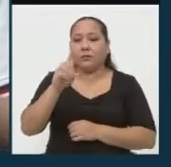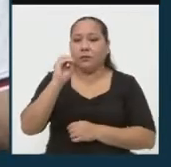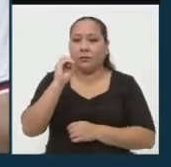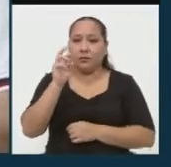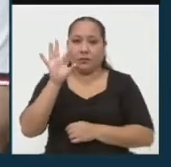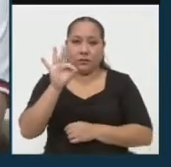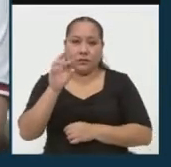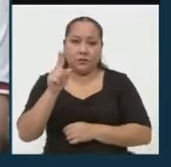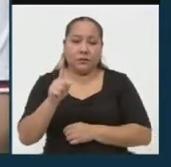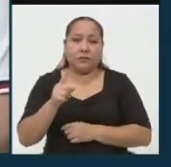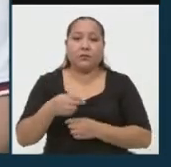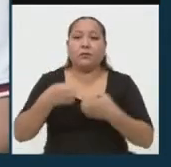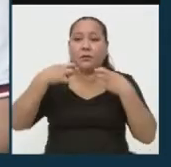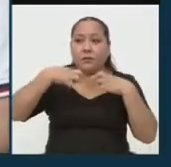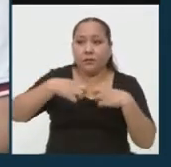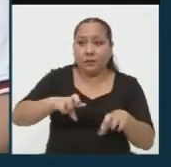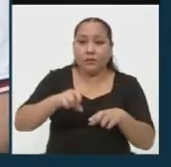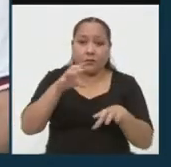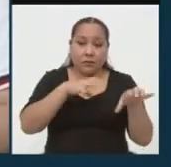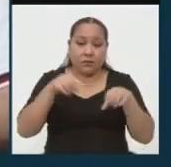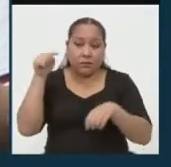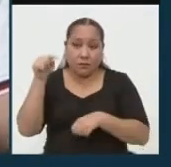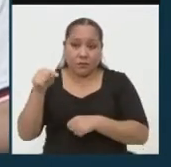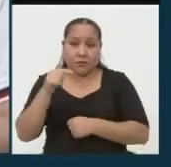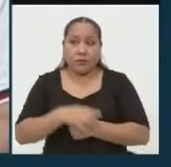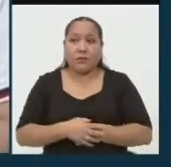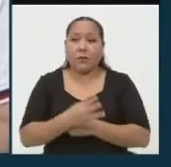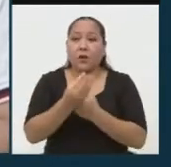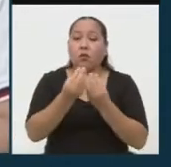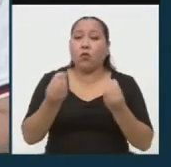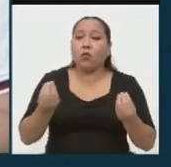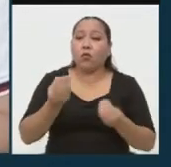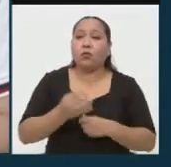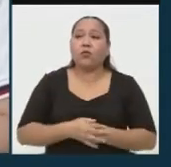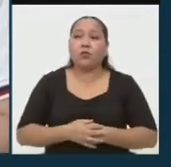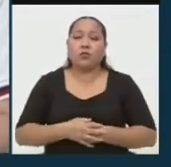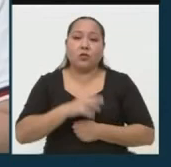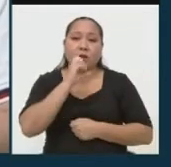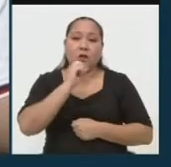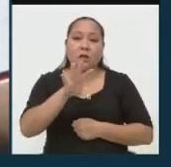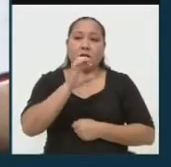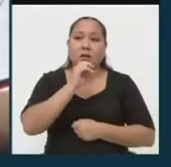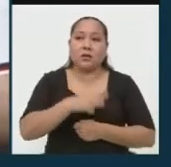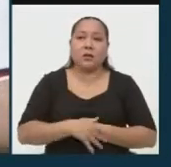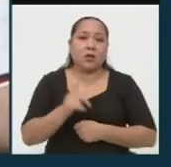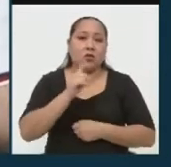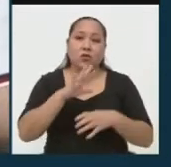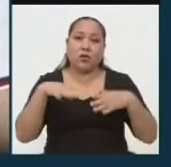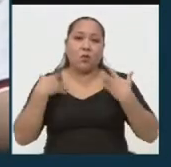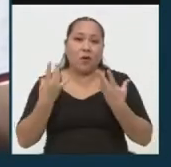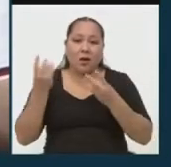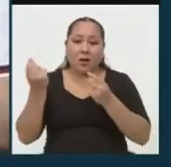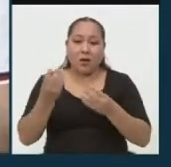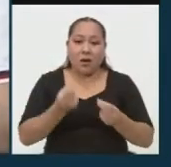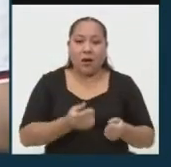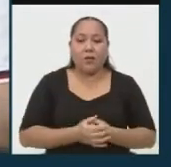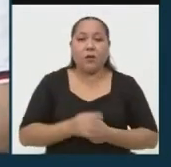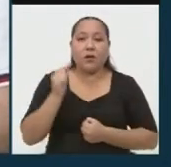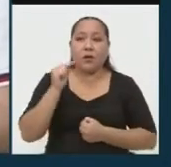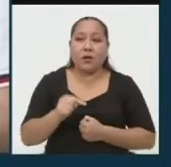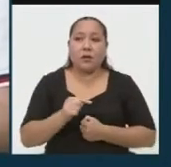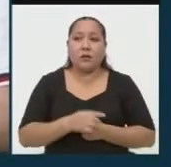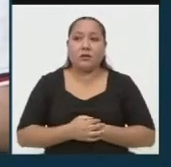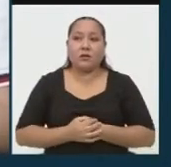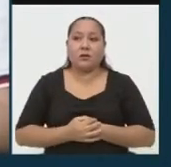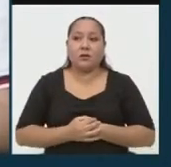que nos permite excepcionalmente hacer esto. Muchos hablan sobre que no es posible inmediatamente. Esto en